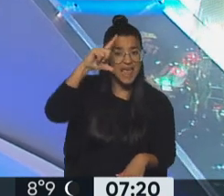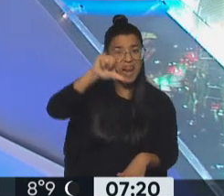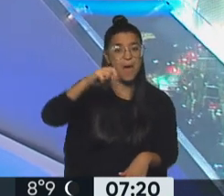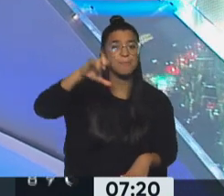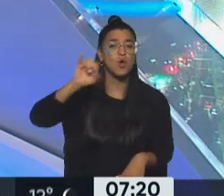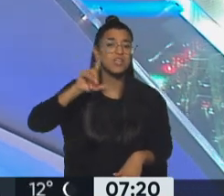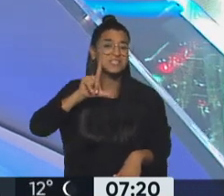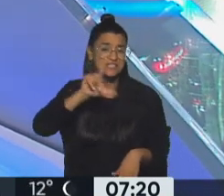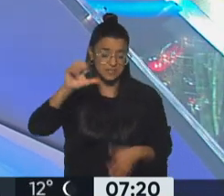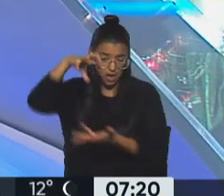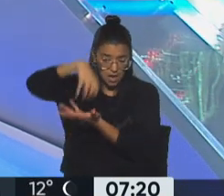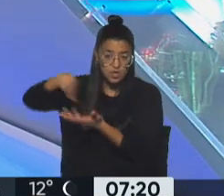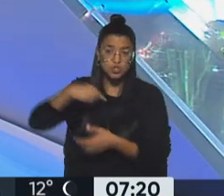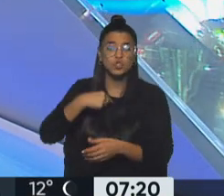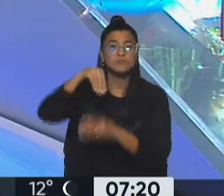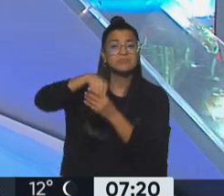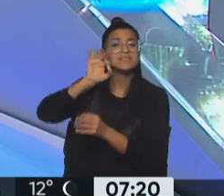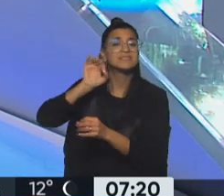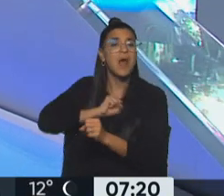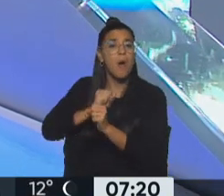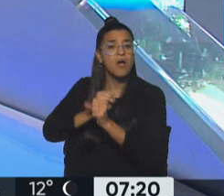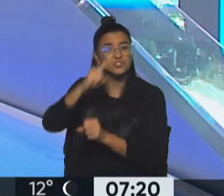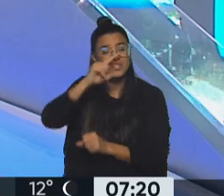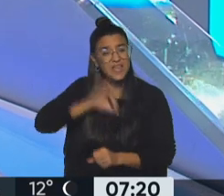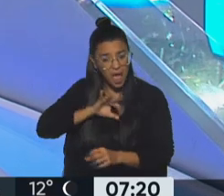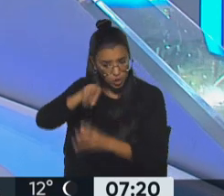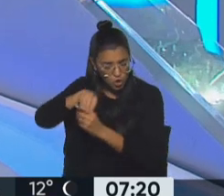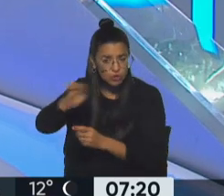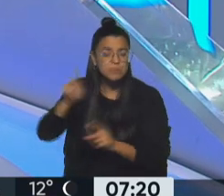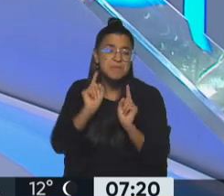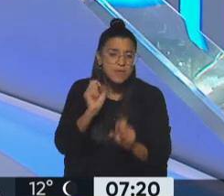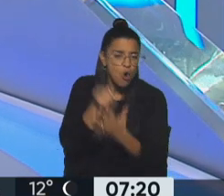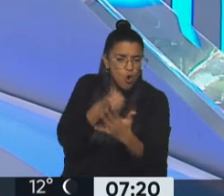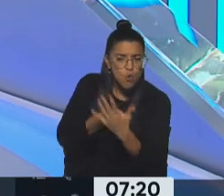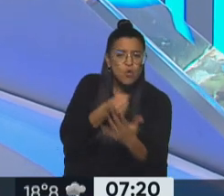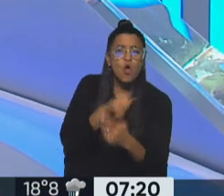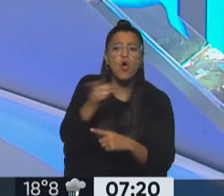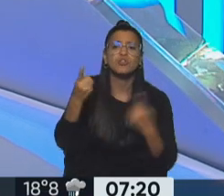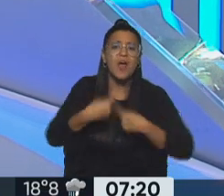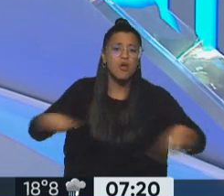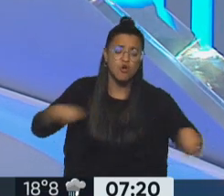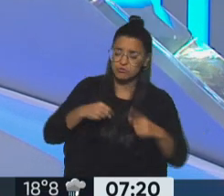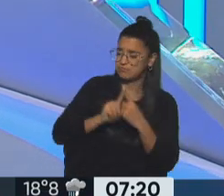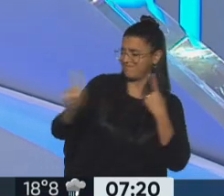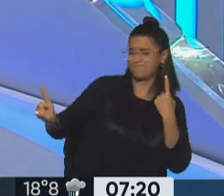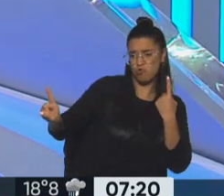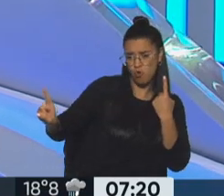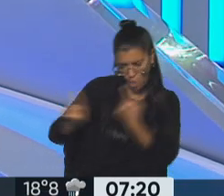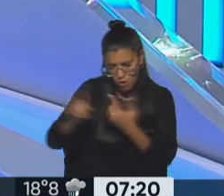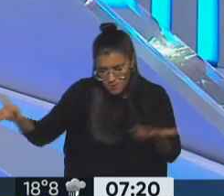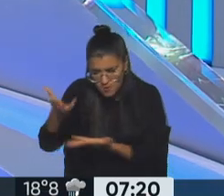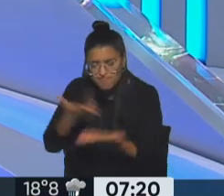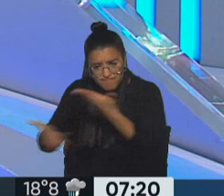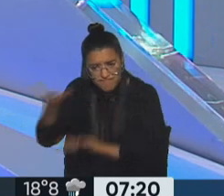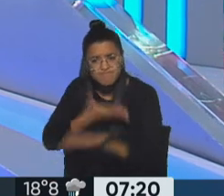de resistencia, en el cual trabajo hace siete años, trabajamos en esa misma línea, en tratar de luchar ante las cosas que nos alejan de nosotros mismos, de los demás y de la